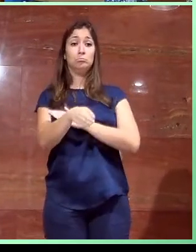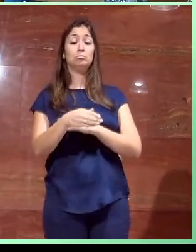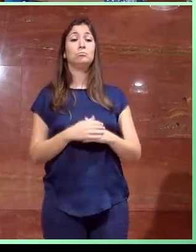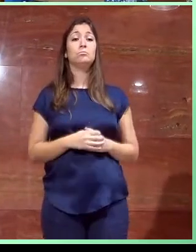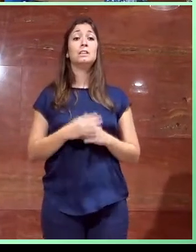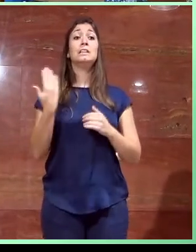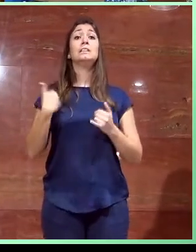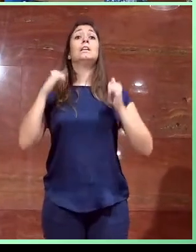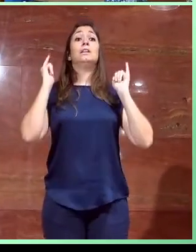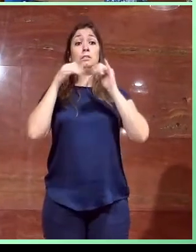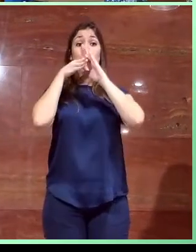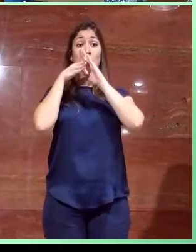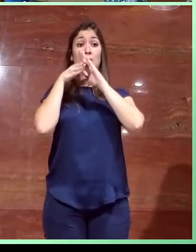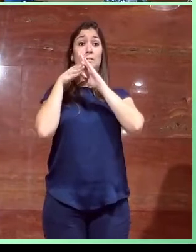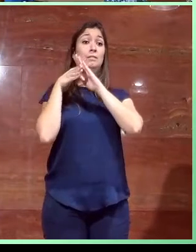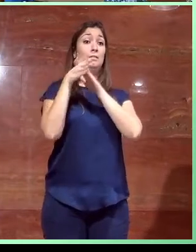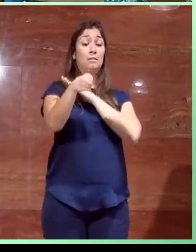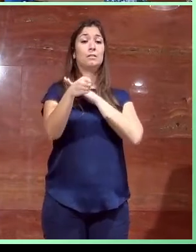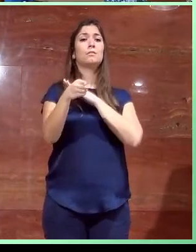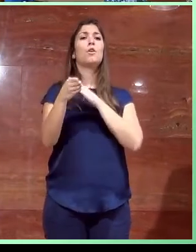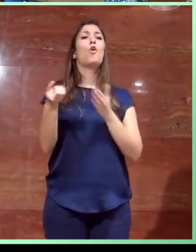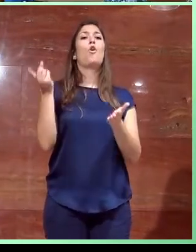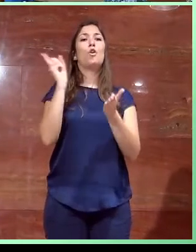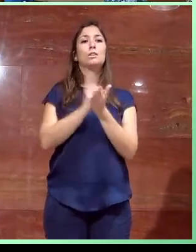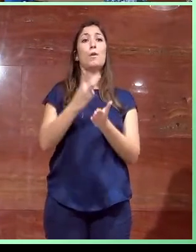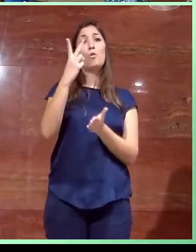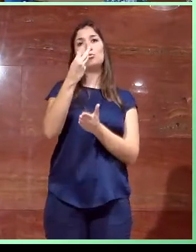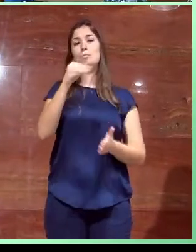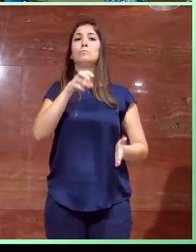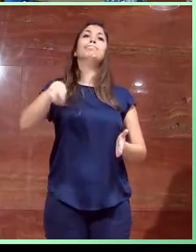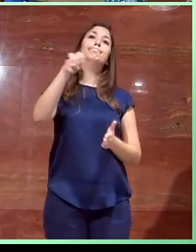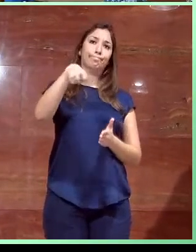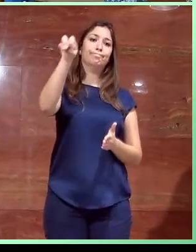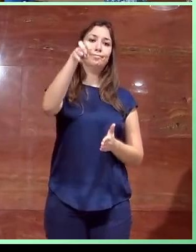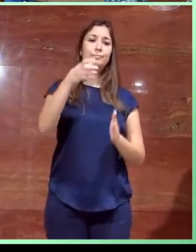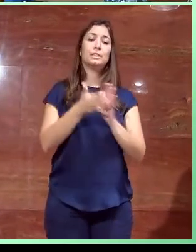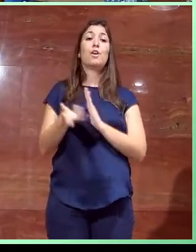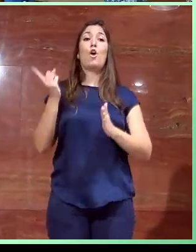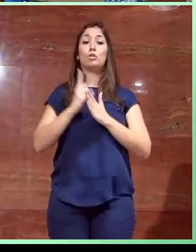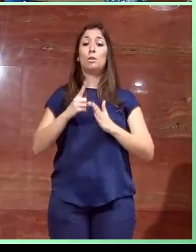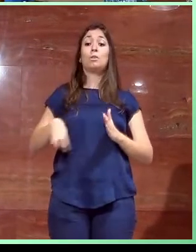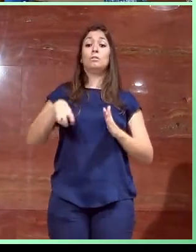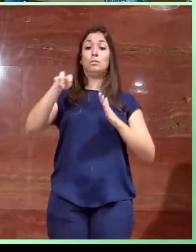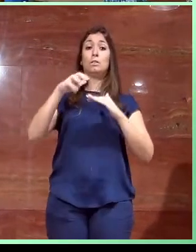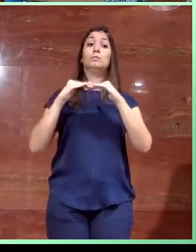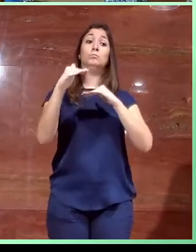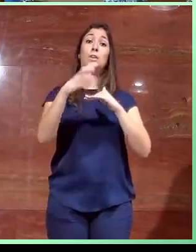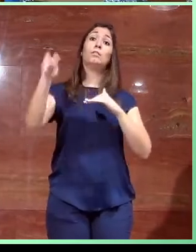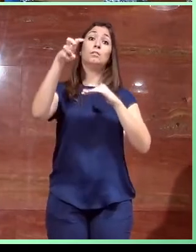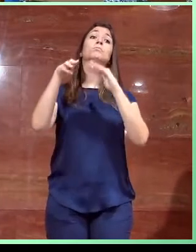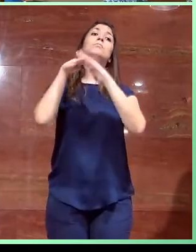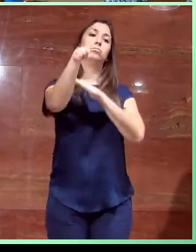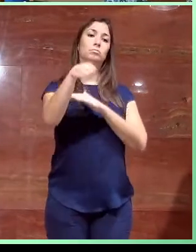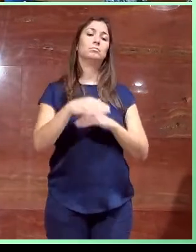y una vez en el interior del vestíbulo de independencia nos volvemos a encontrar con otros dos peldaños, Es decir, que tenemos un desnivel y otro desnivel en el interior, ¿no?